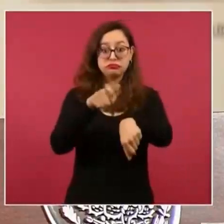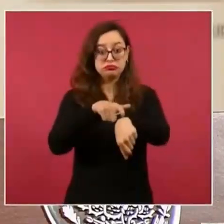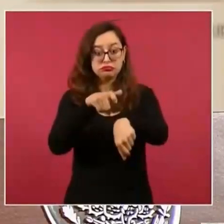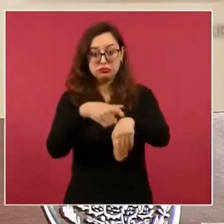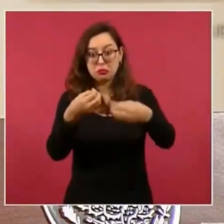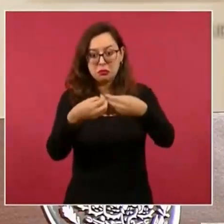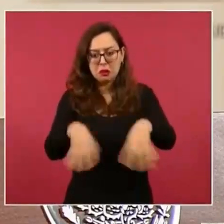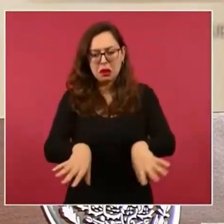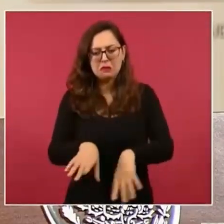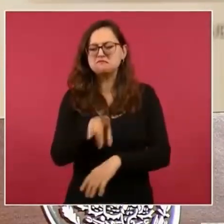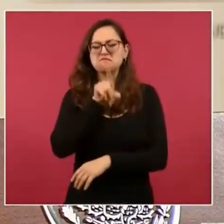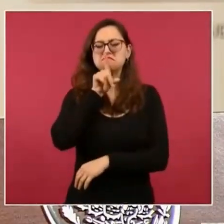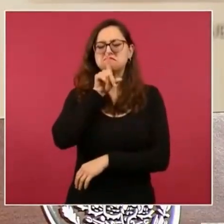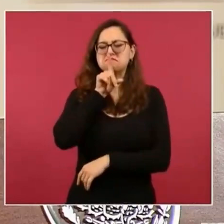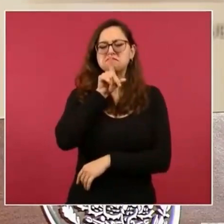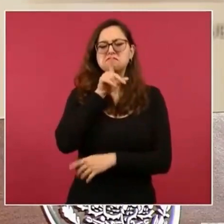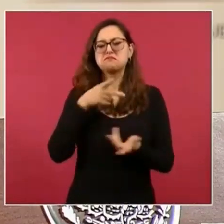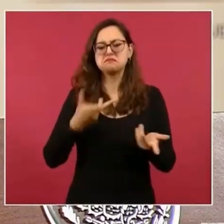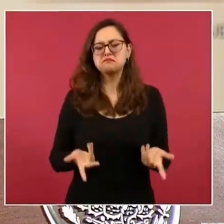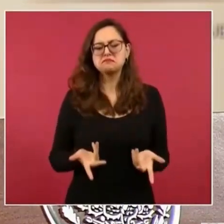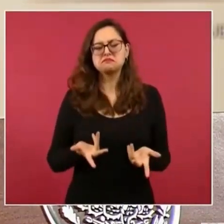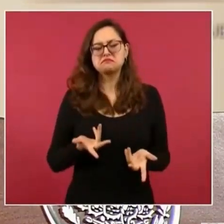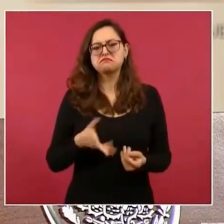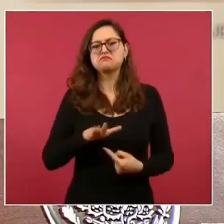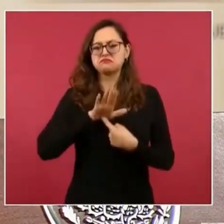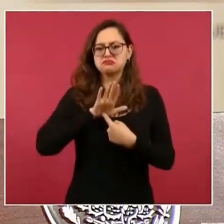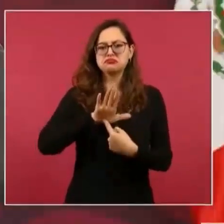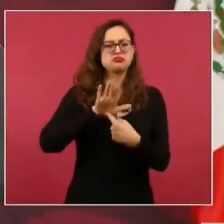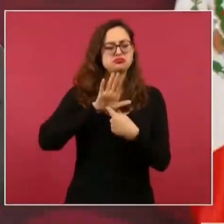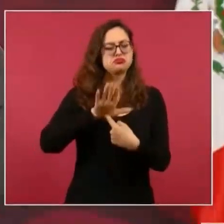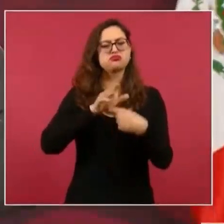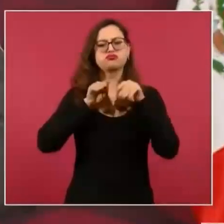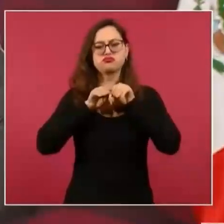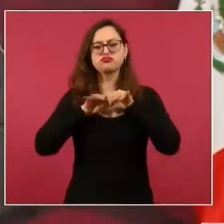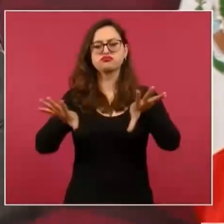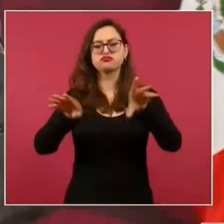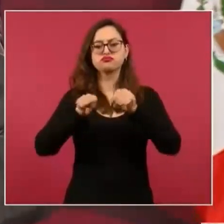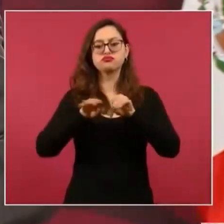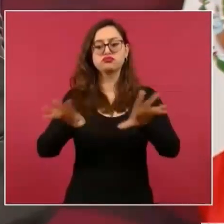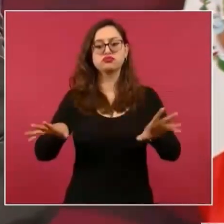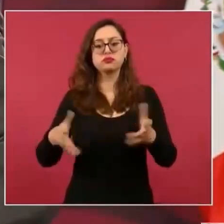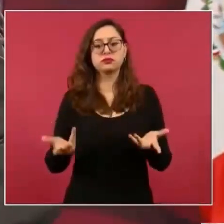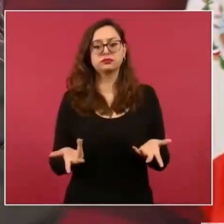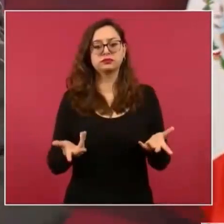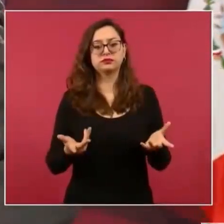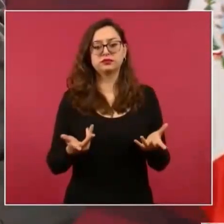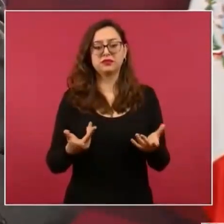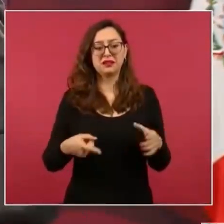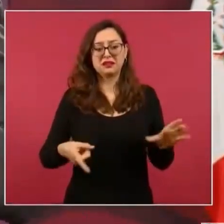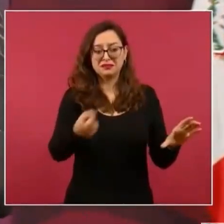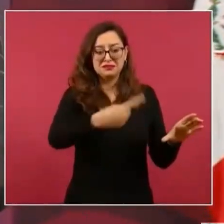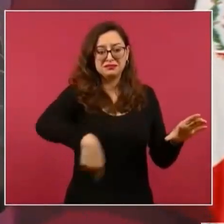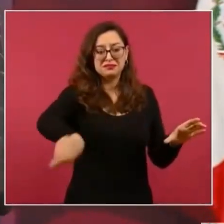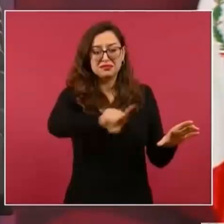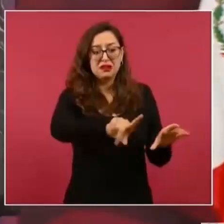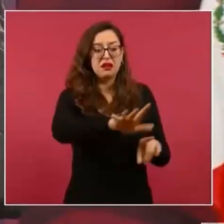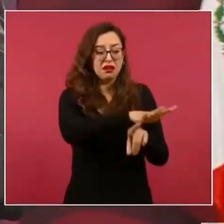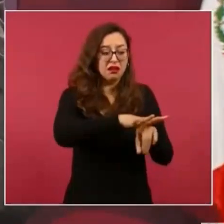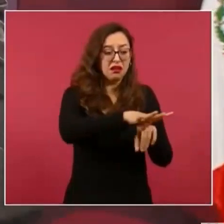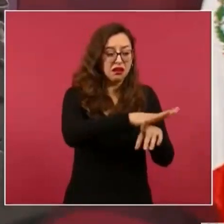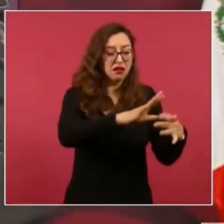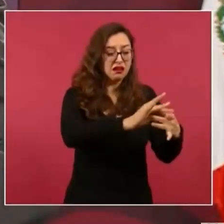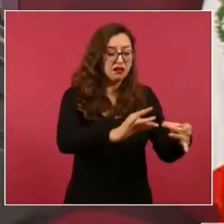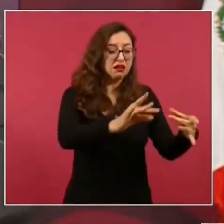los del Bloque Conservador, eso no los vamos a usar. Imagínense,